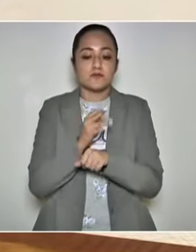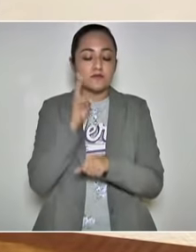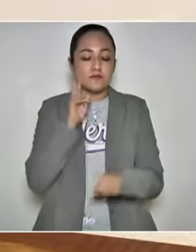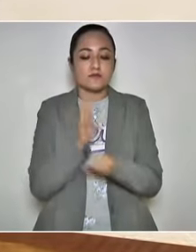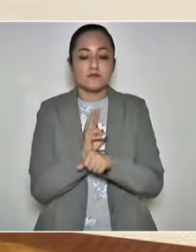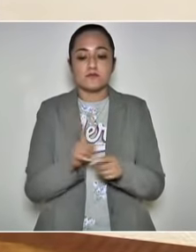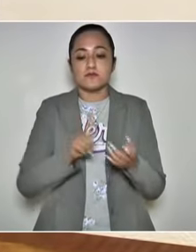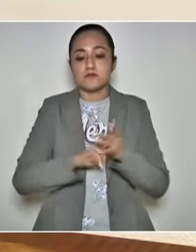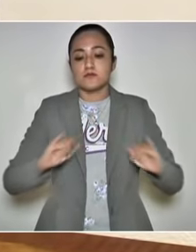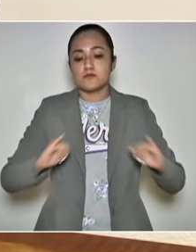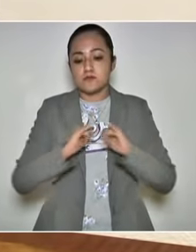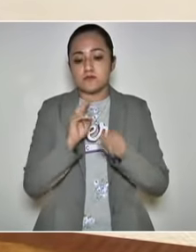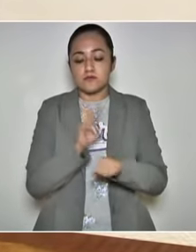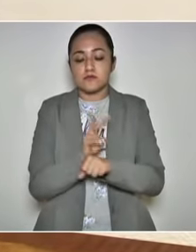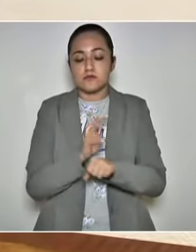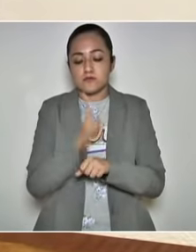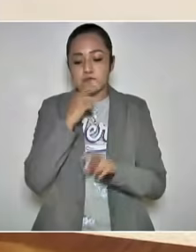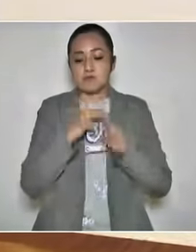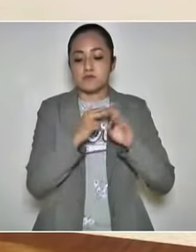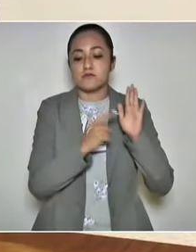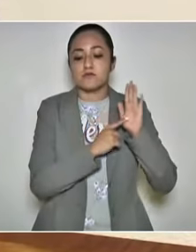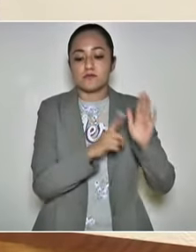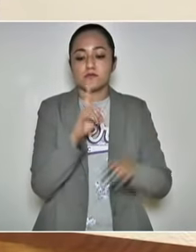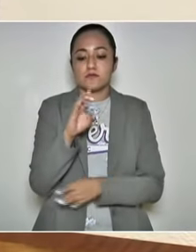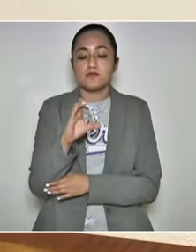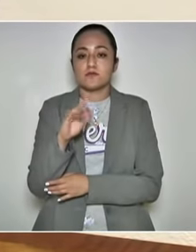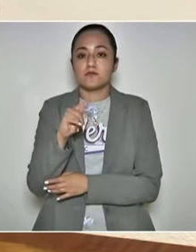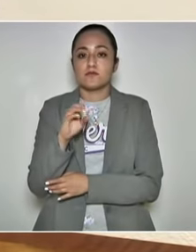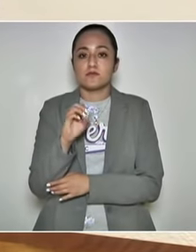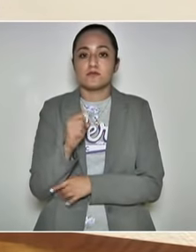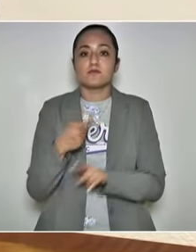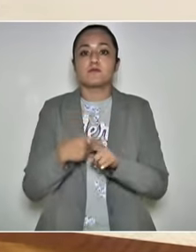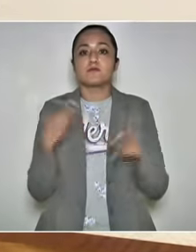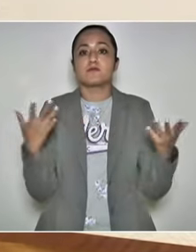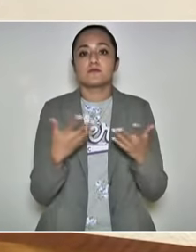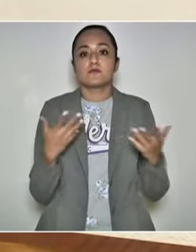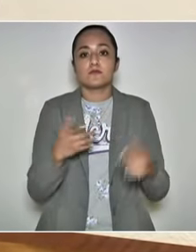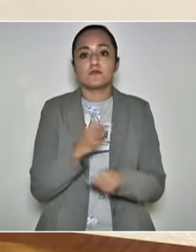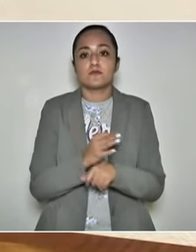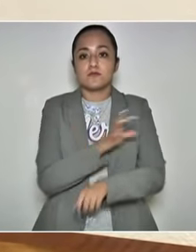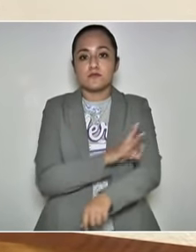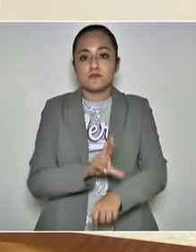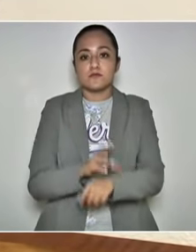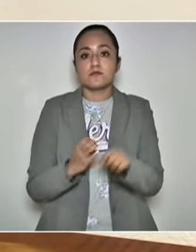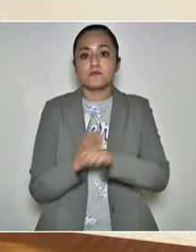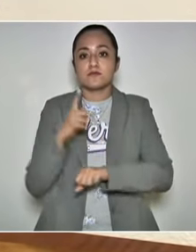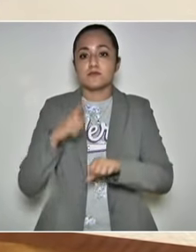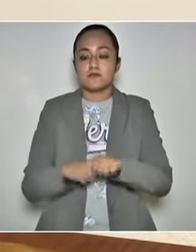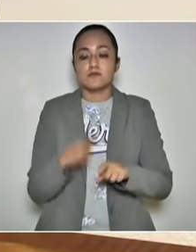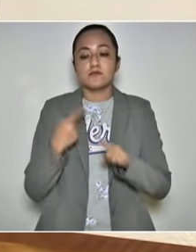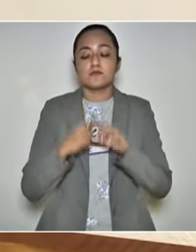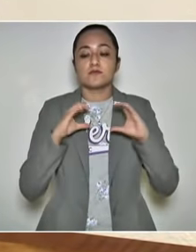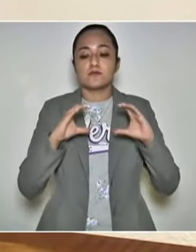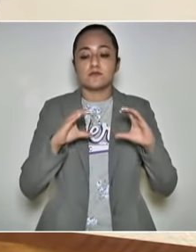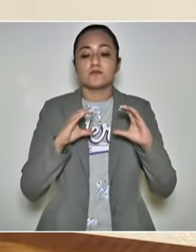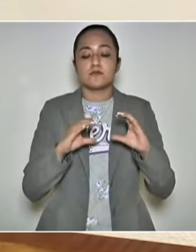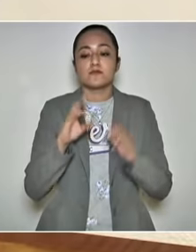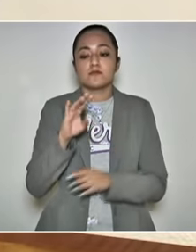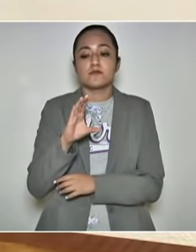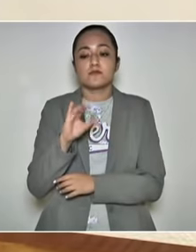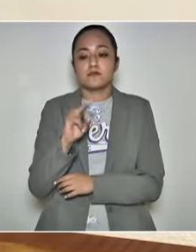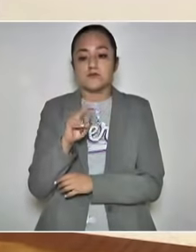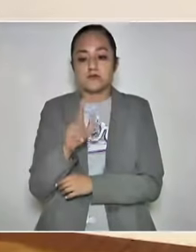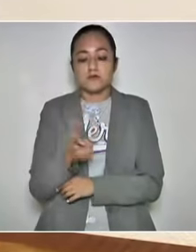interinstitucionales de supervisión para el cumplimiento de los decretos que llevan a cabo la Coordinación Estatal de Protección Civil,